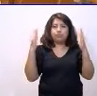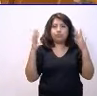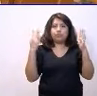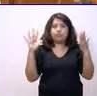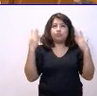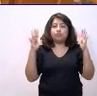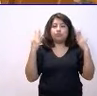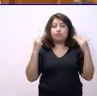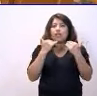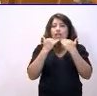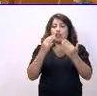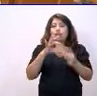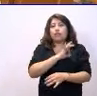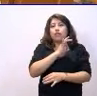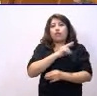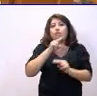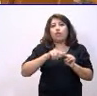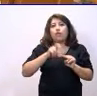Gracias, señora Moreno.